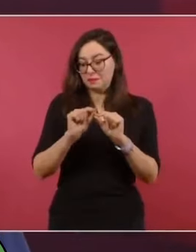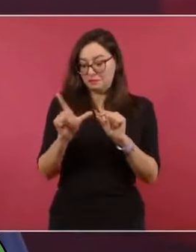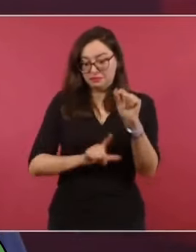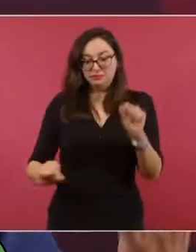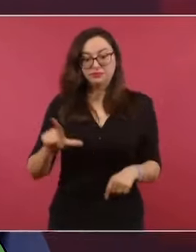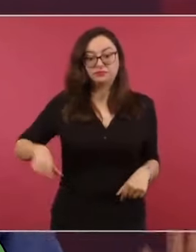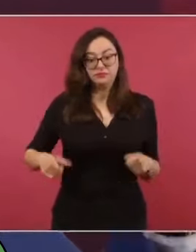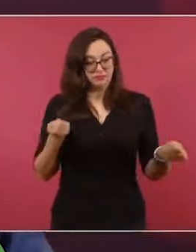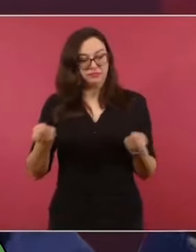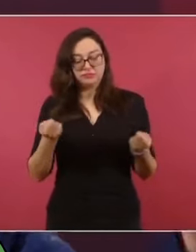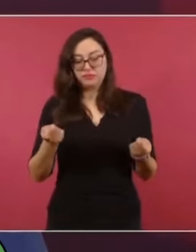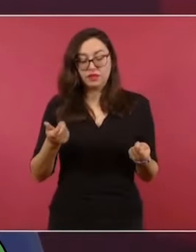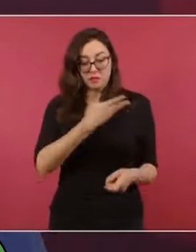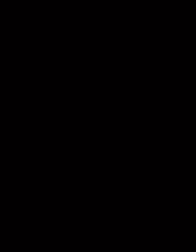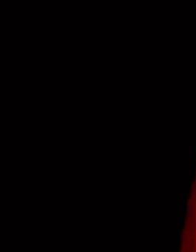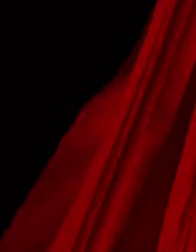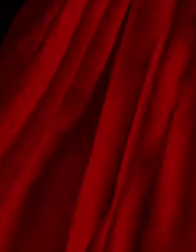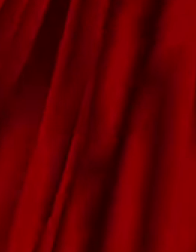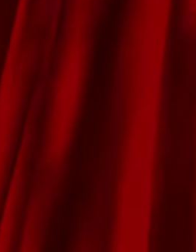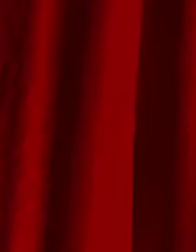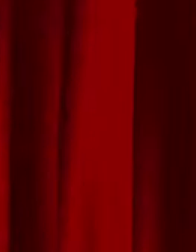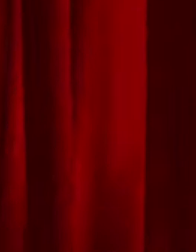gran pueblo, si el presidente no tiene autoridad moral.